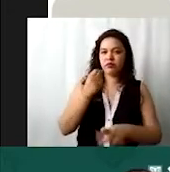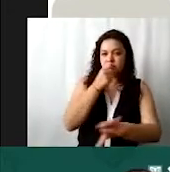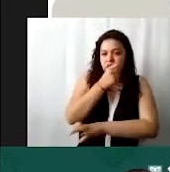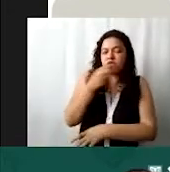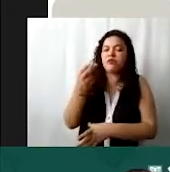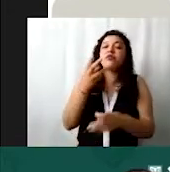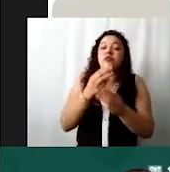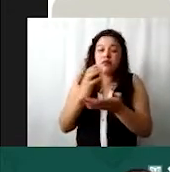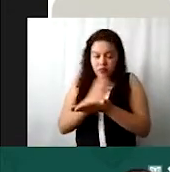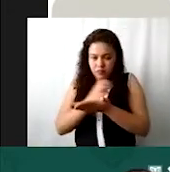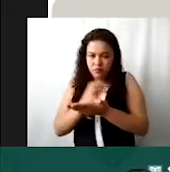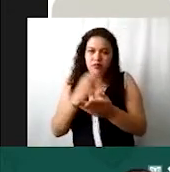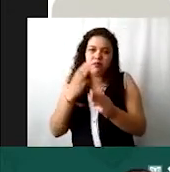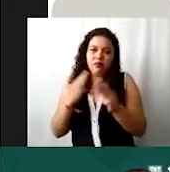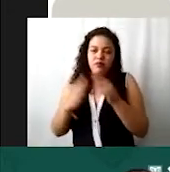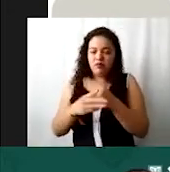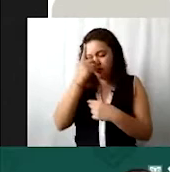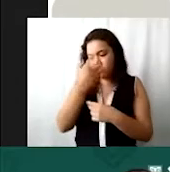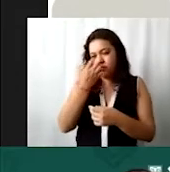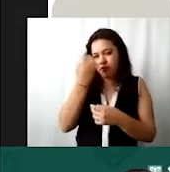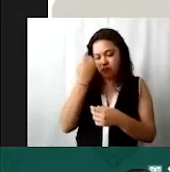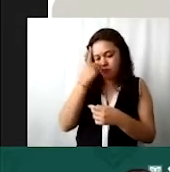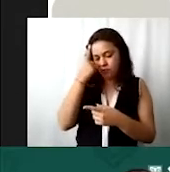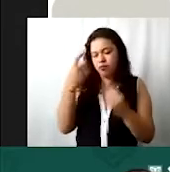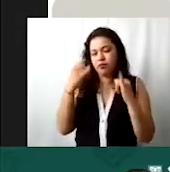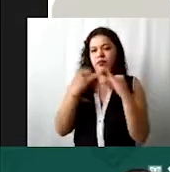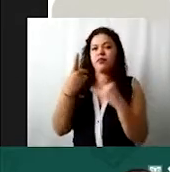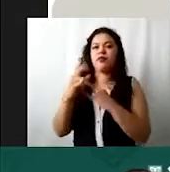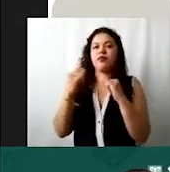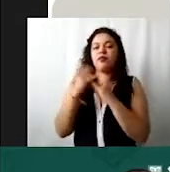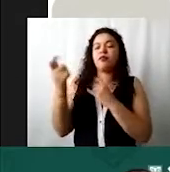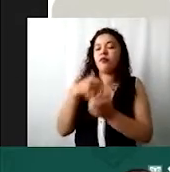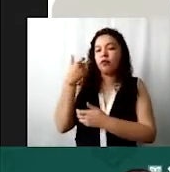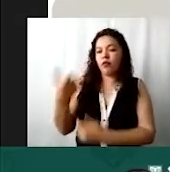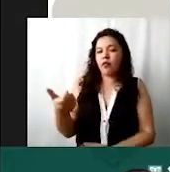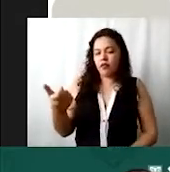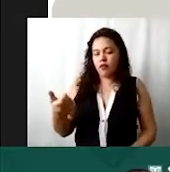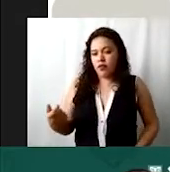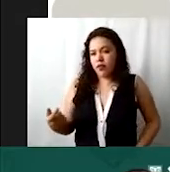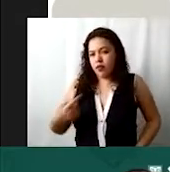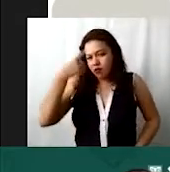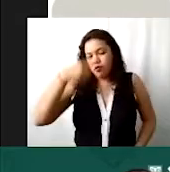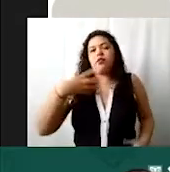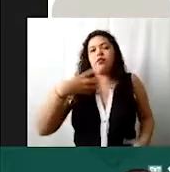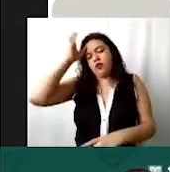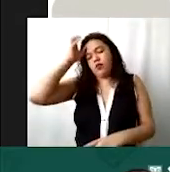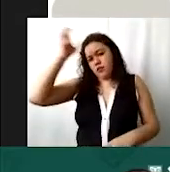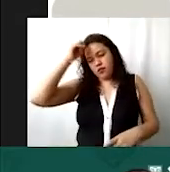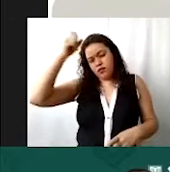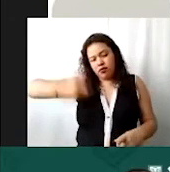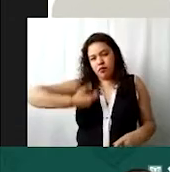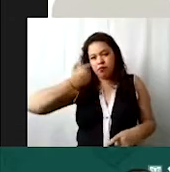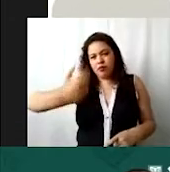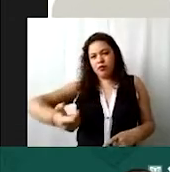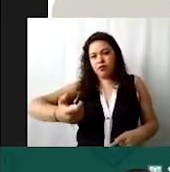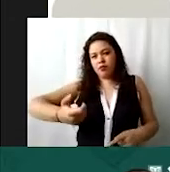escolares. Y es en especie porque obviamente la institución paga por todos estos conceptos y